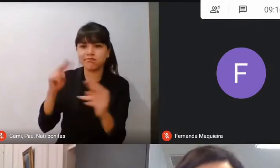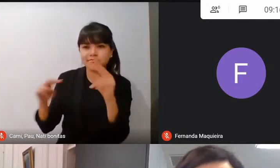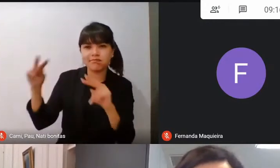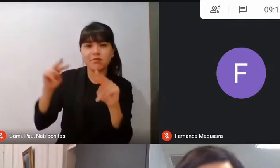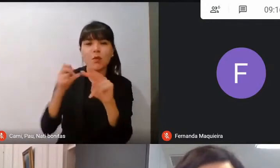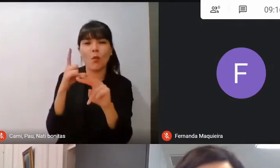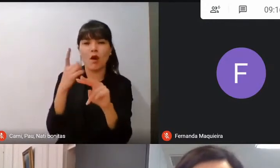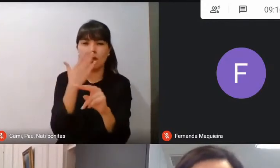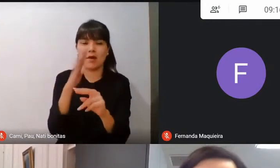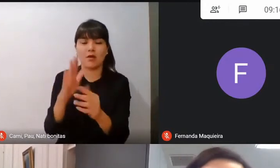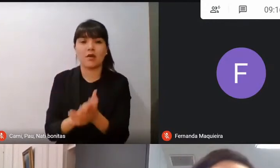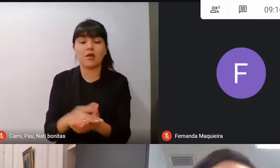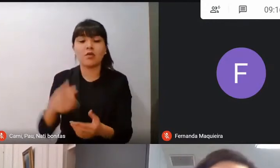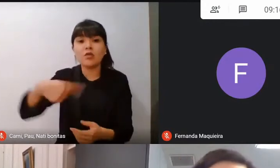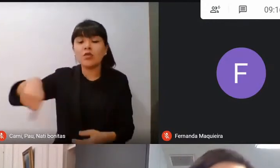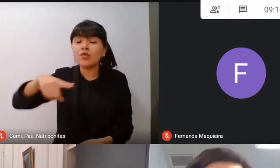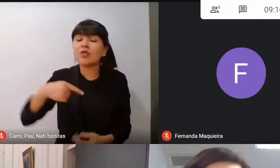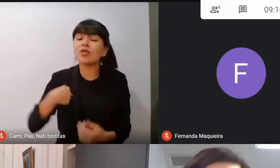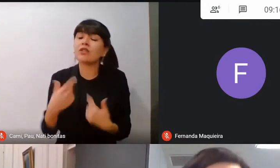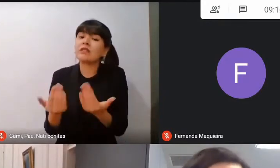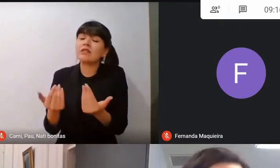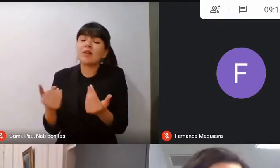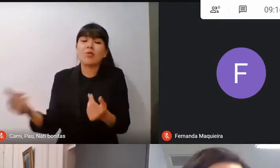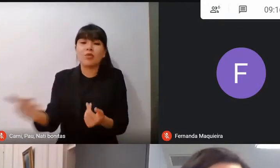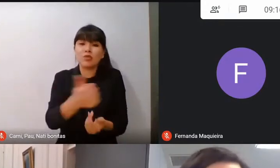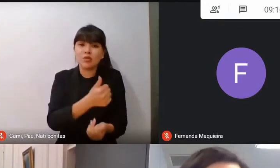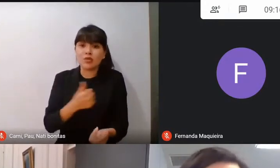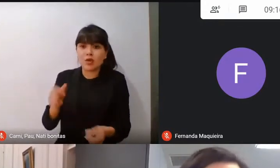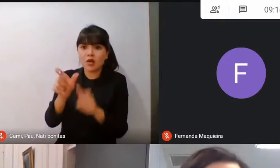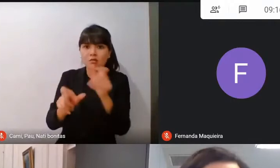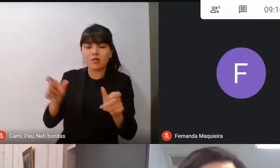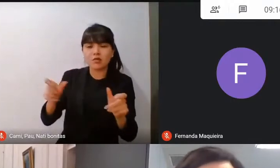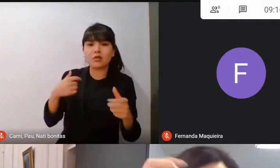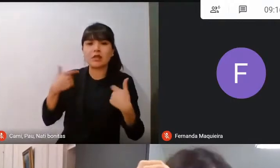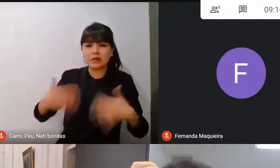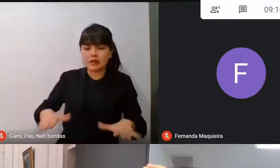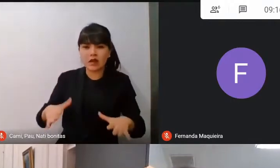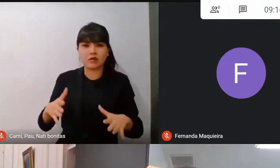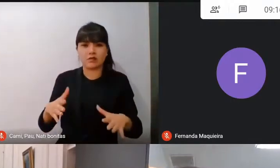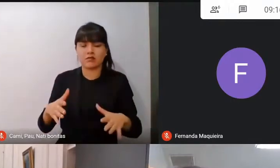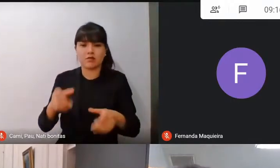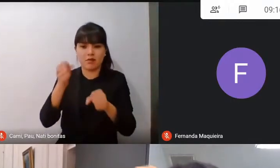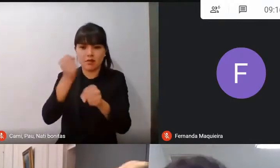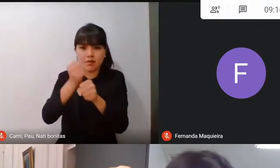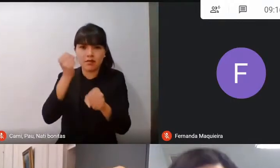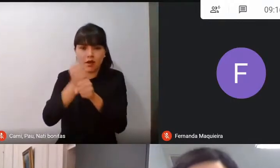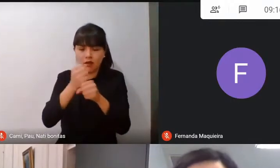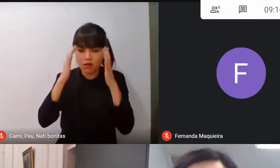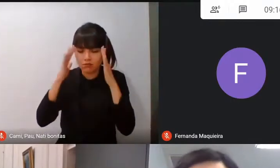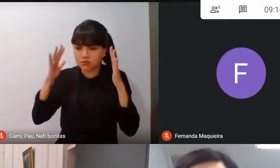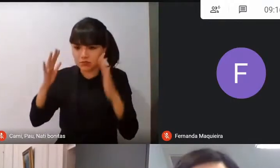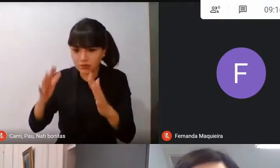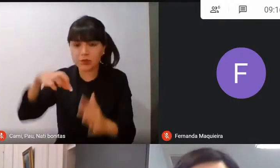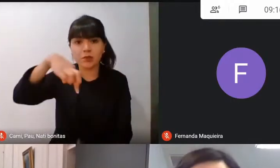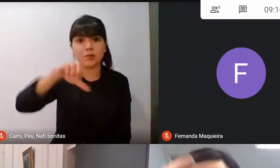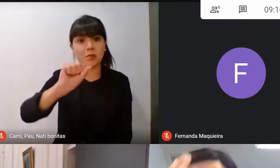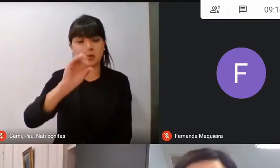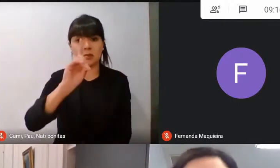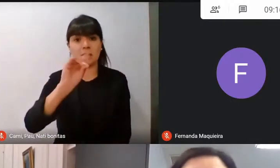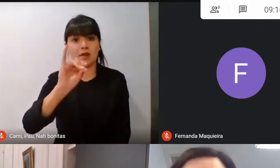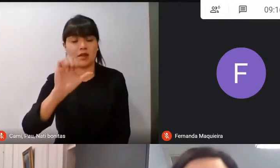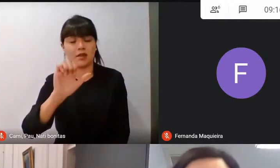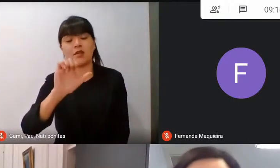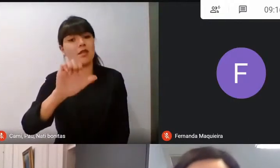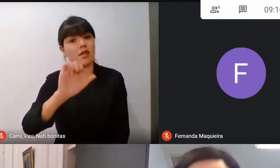que todos los ojos que trabajaron en los paderí se vean reflejados, todas las voces, todos